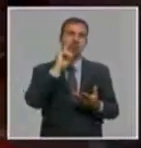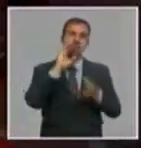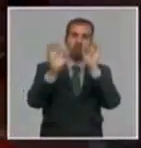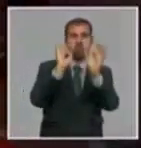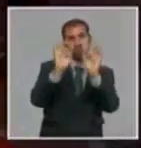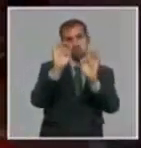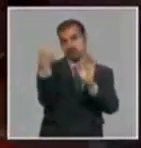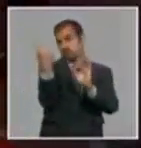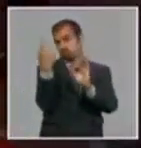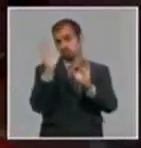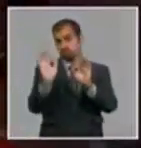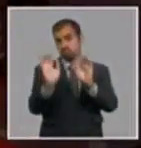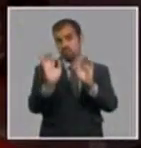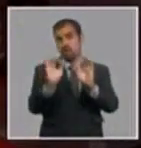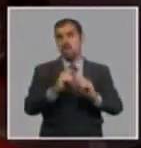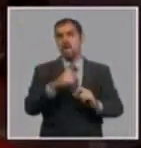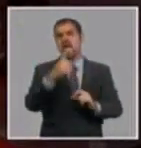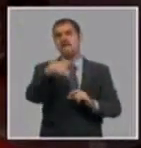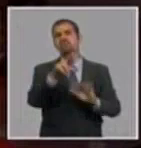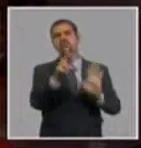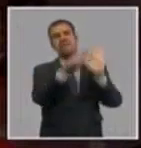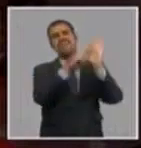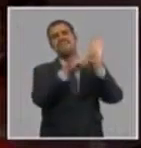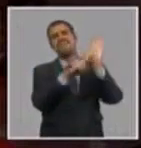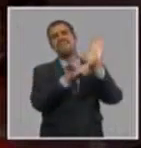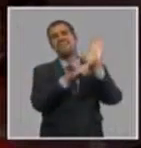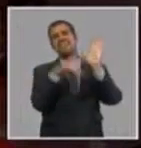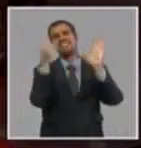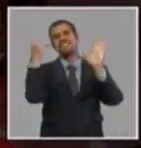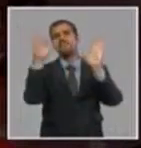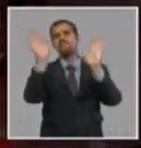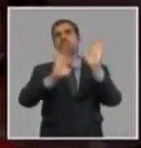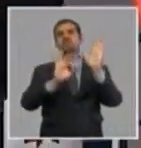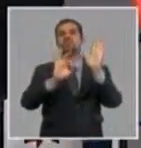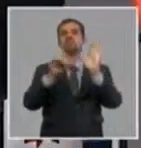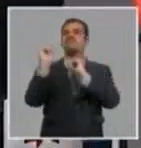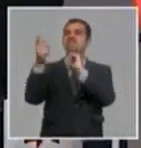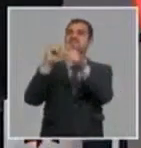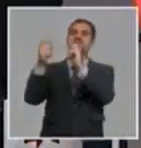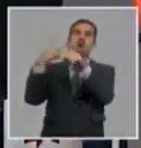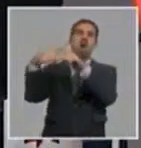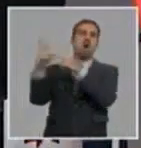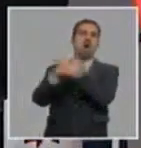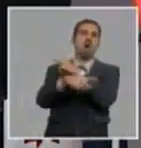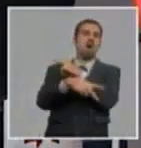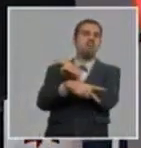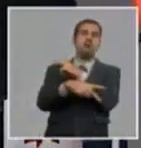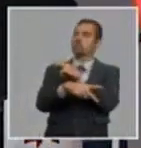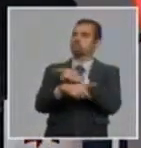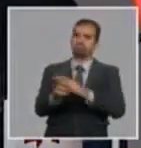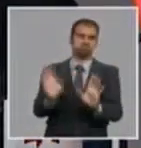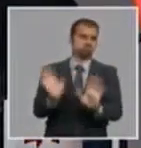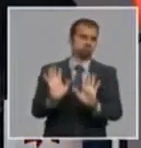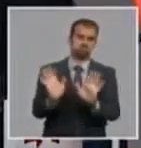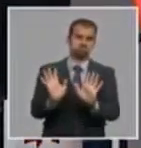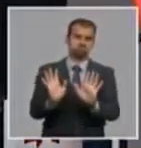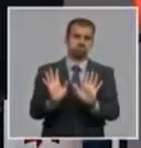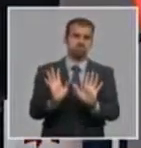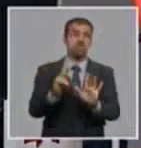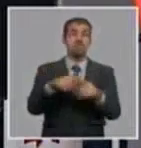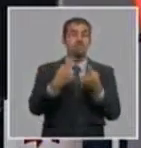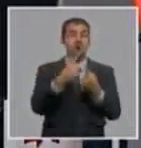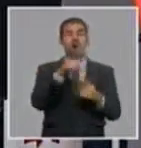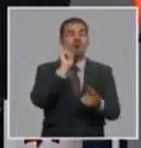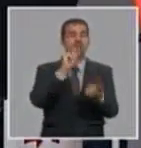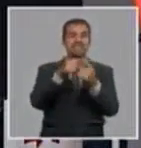no se le mide la condición del porciento de exportaciones que tiene con respecto a... Pero están destinados a ese mercado. Porque no están